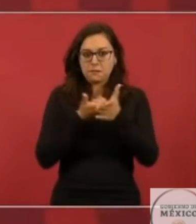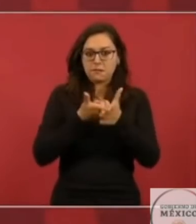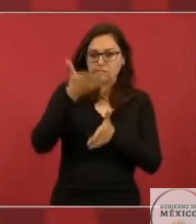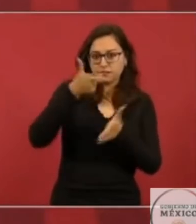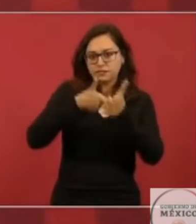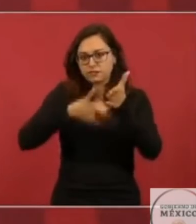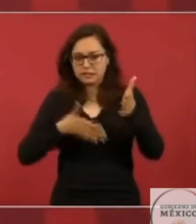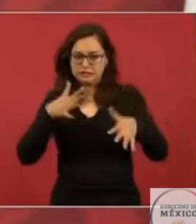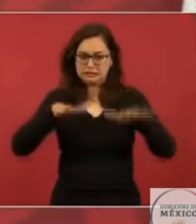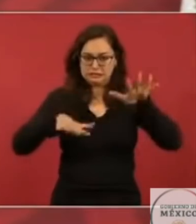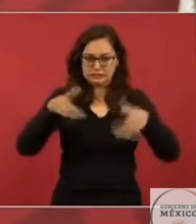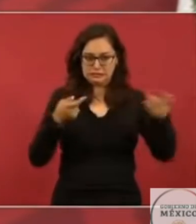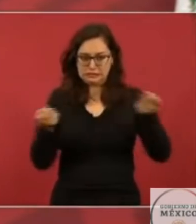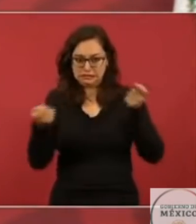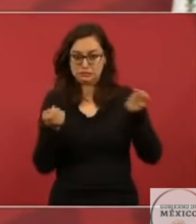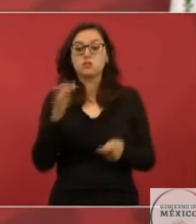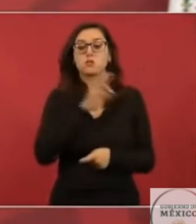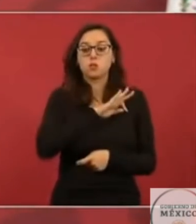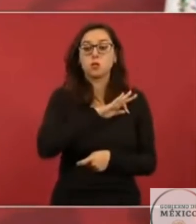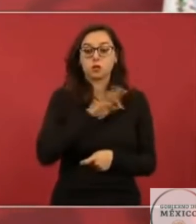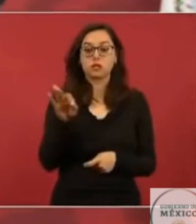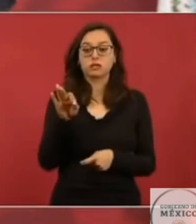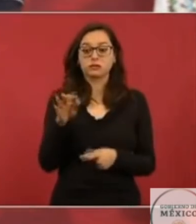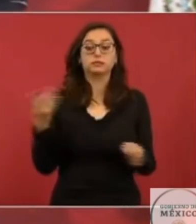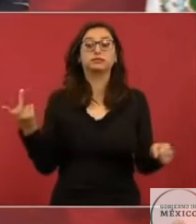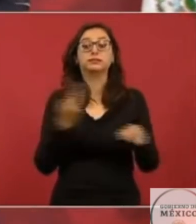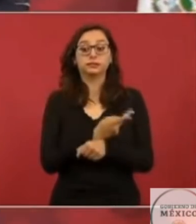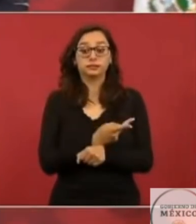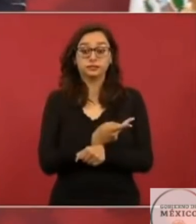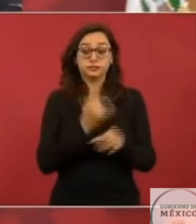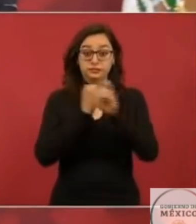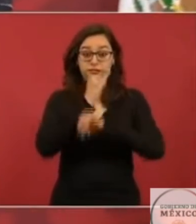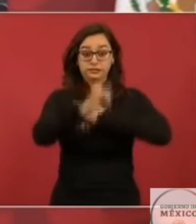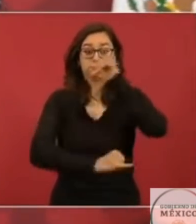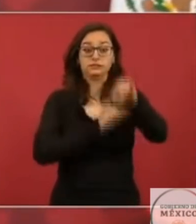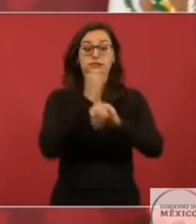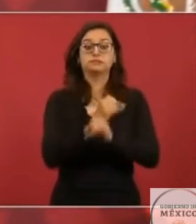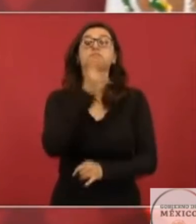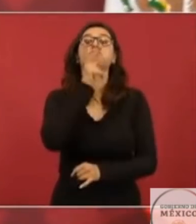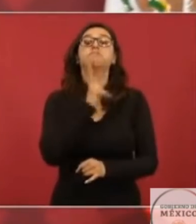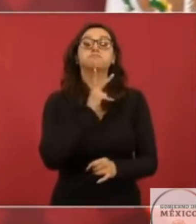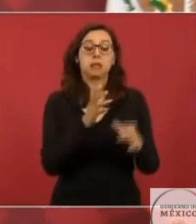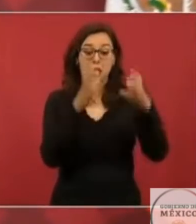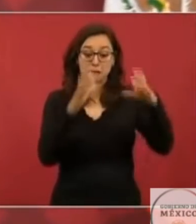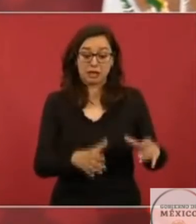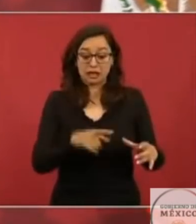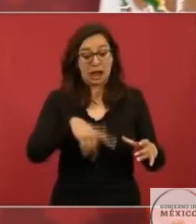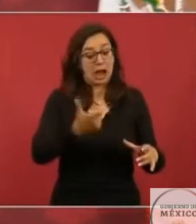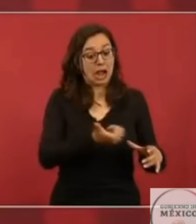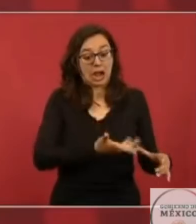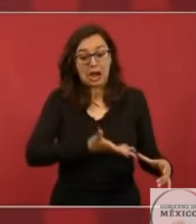porque aumentó el precio del crudo y con esa utilidad